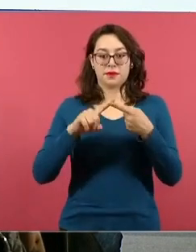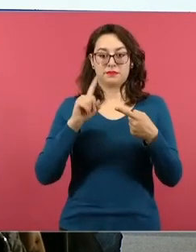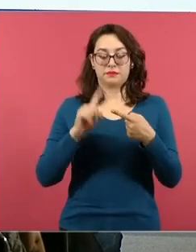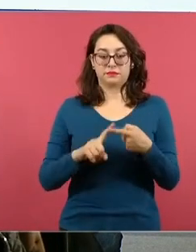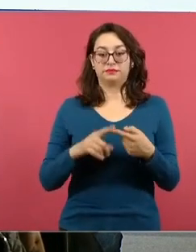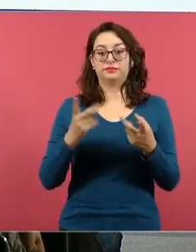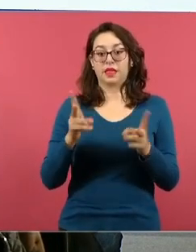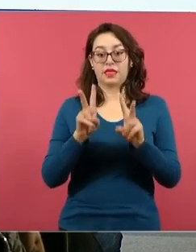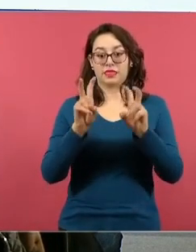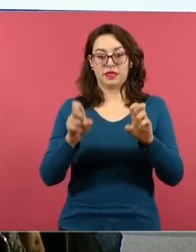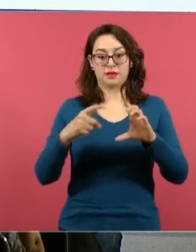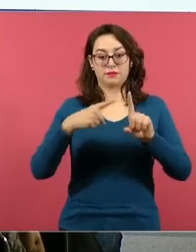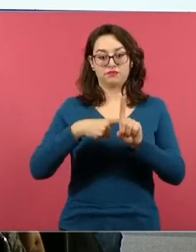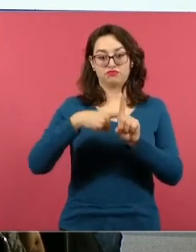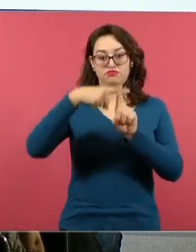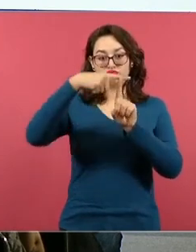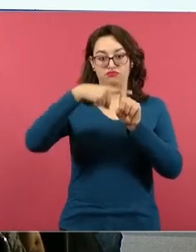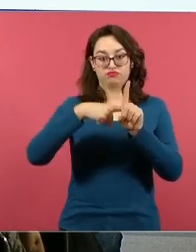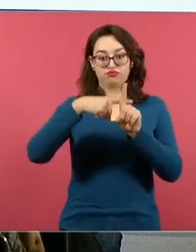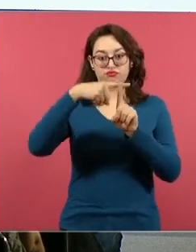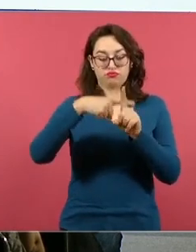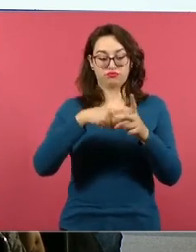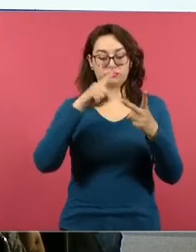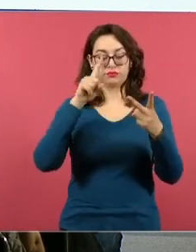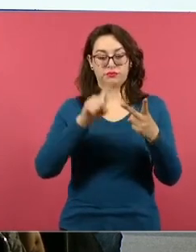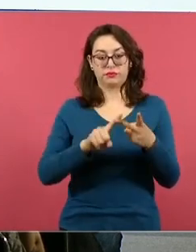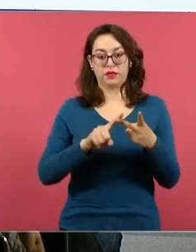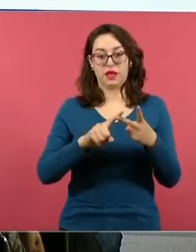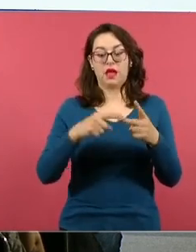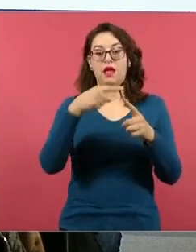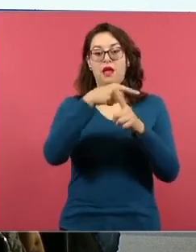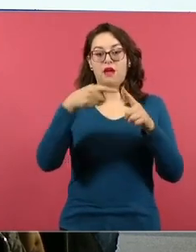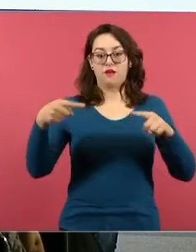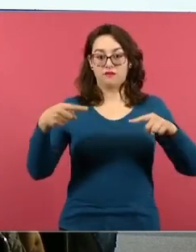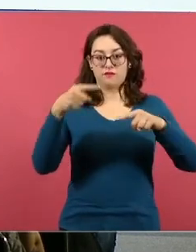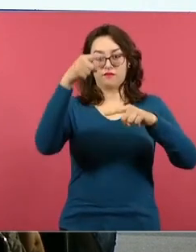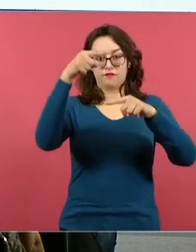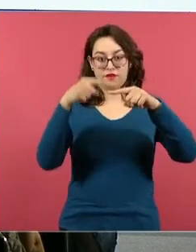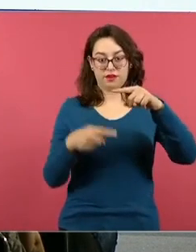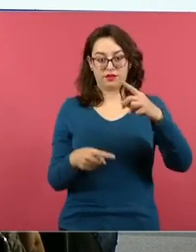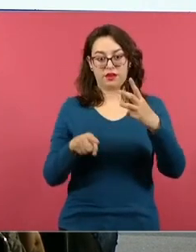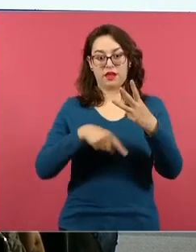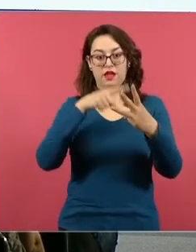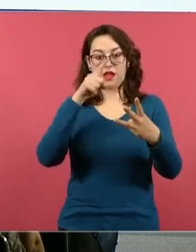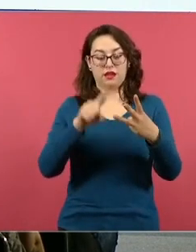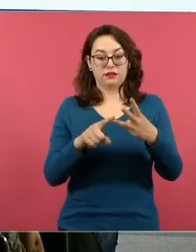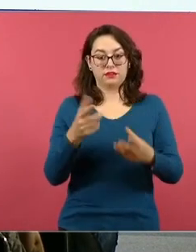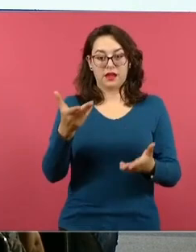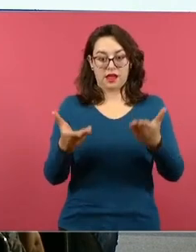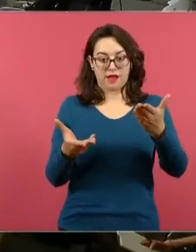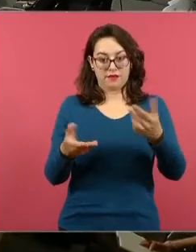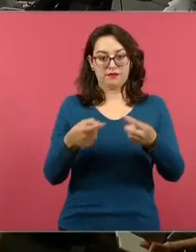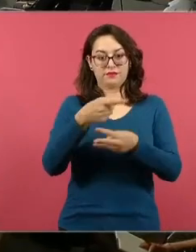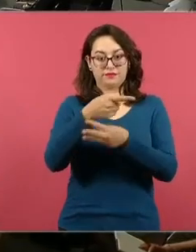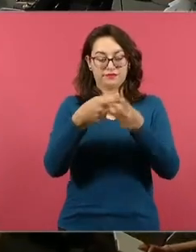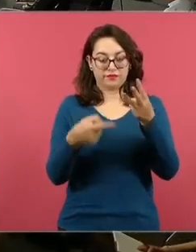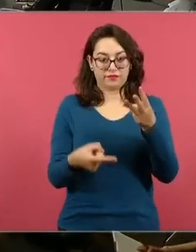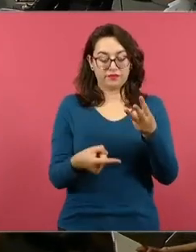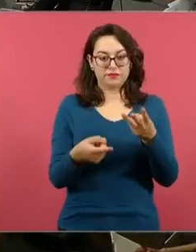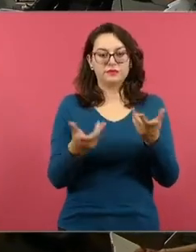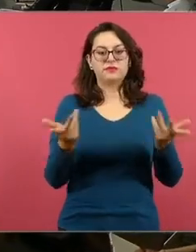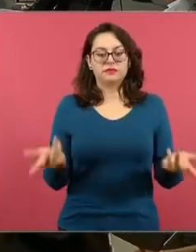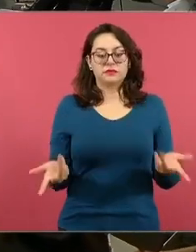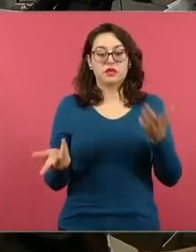fracciones y equivalencias, pero llevándonos el aprendizaje a un aprendizaje situado, es decir,